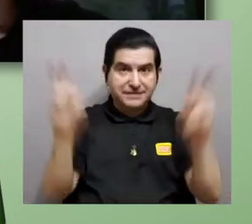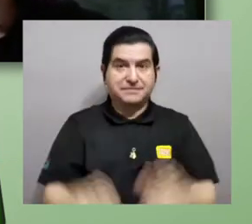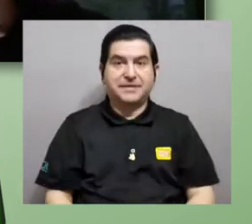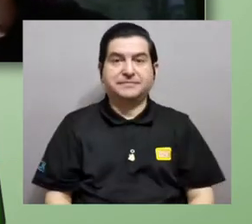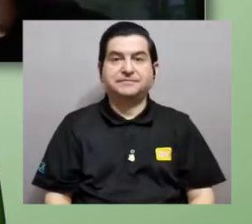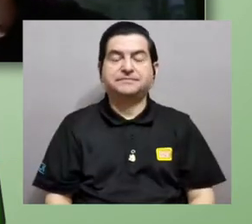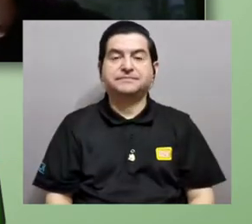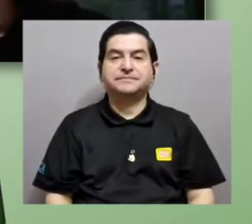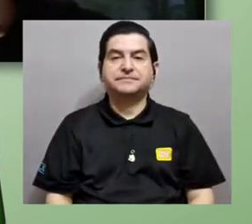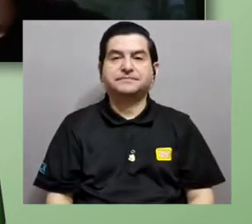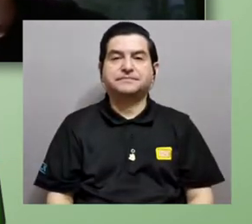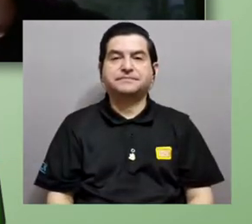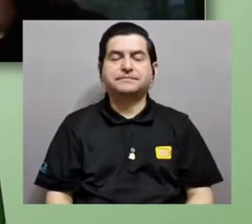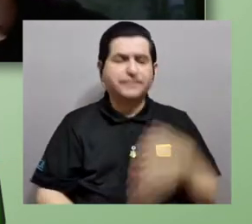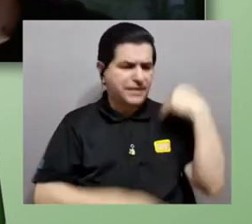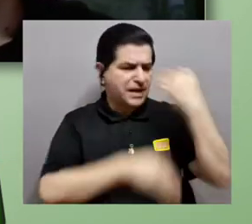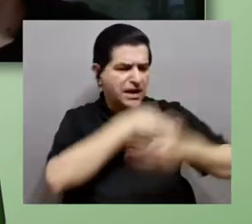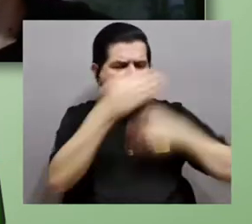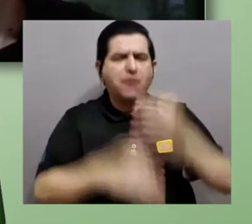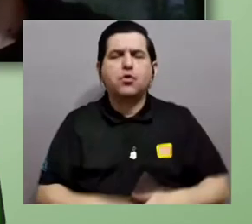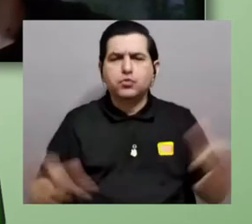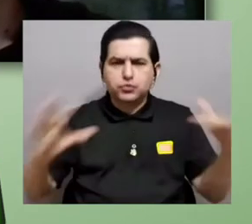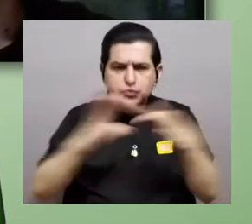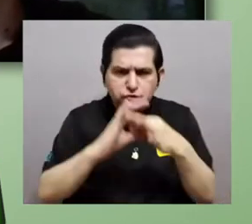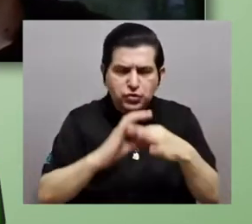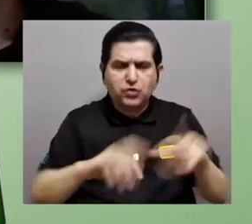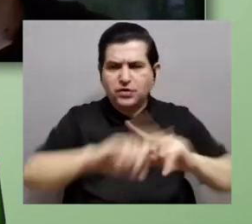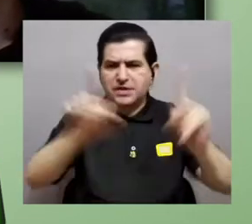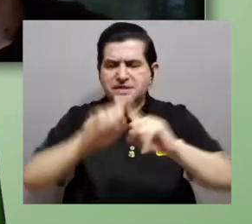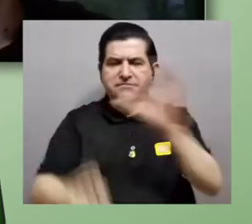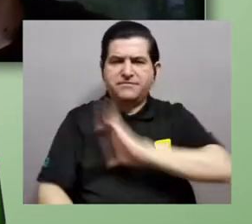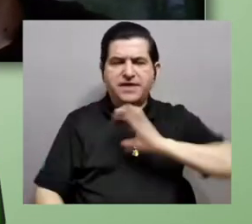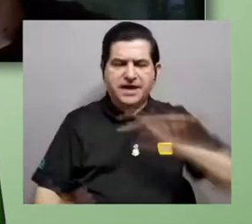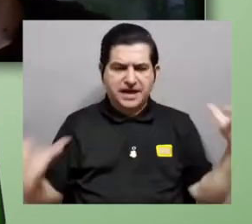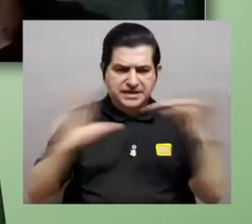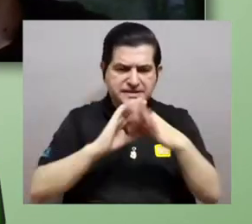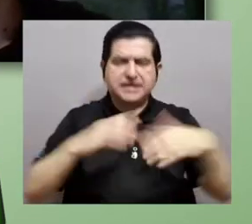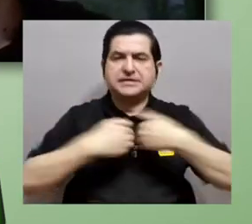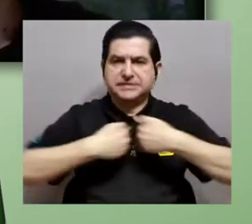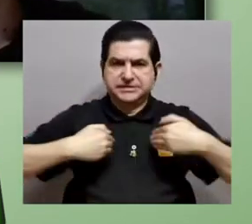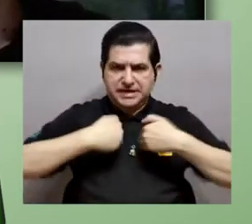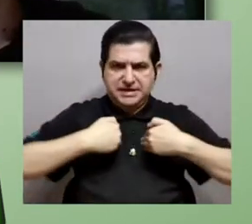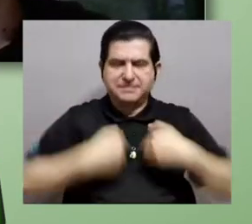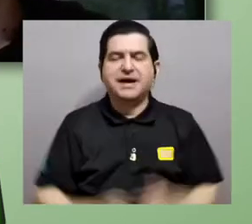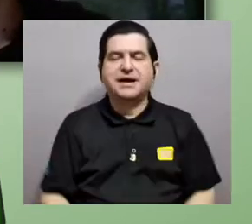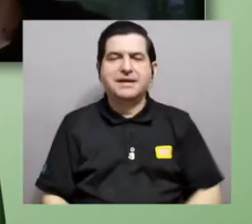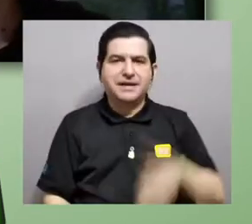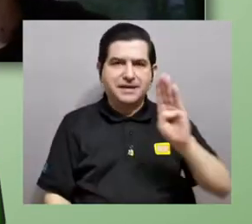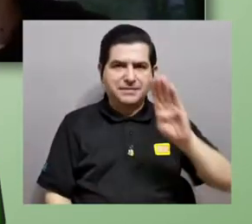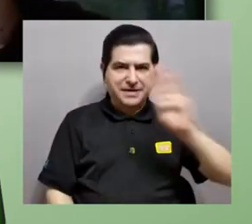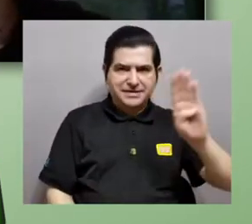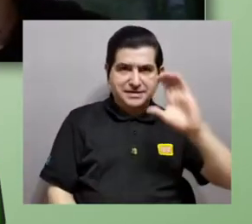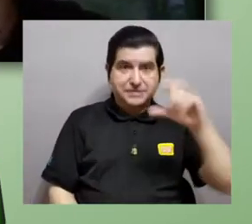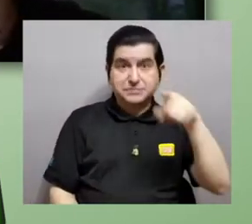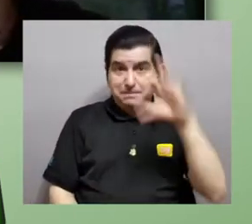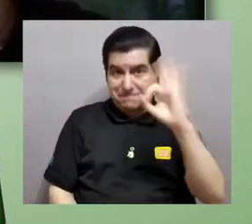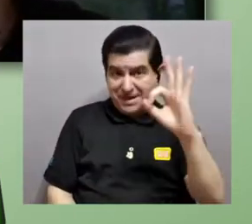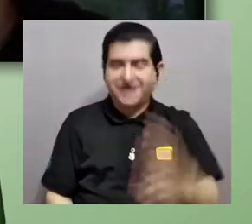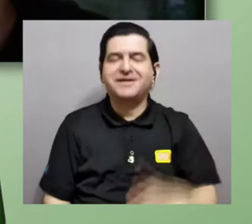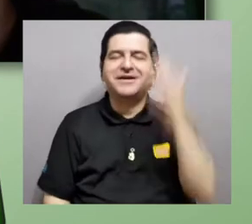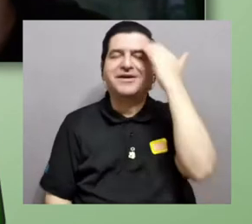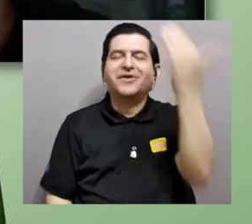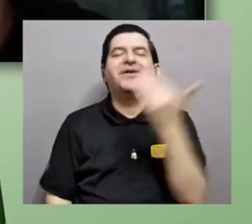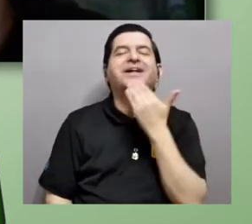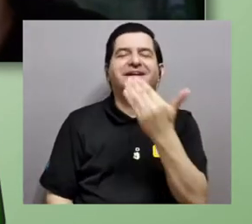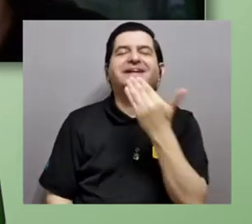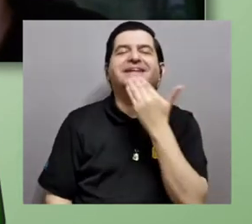evolución del sexo y las diferencias sexuales en animales. Beatriz, ¿qué tal? Hola, muchas gracias.